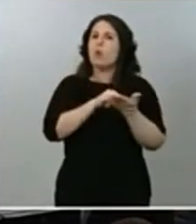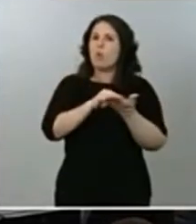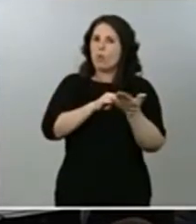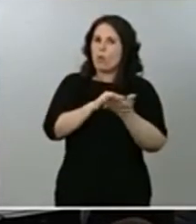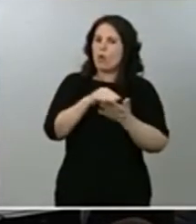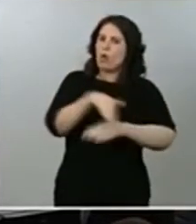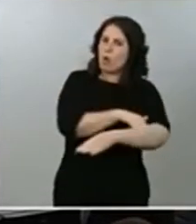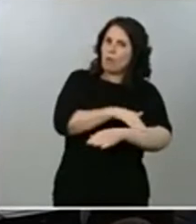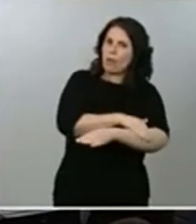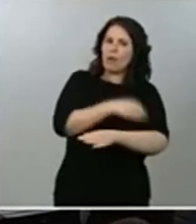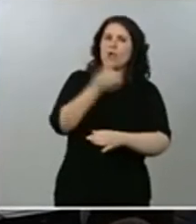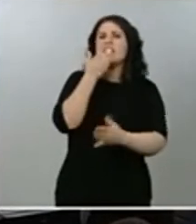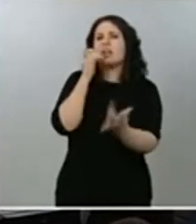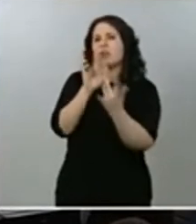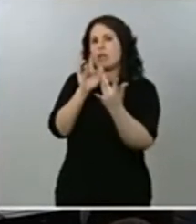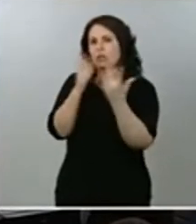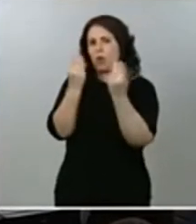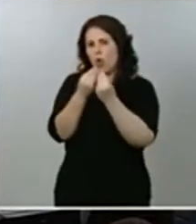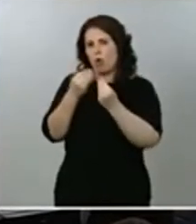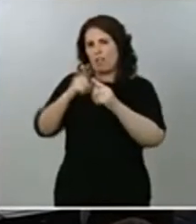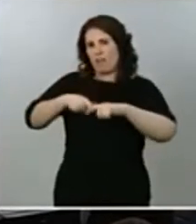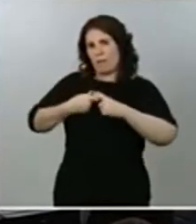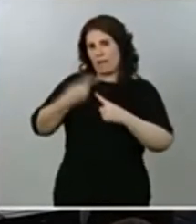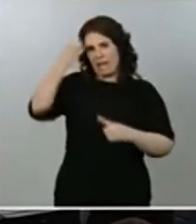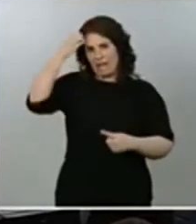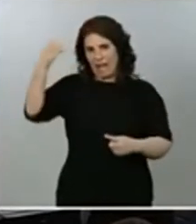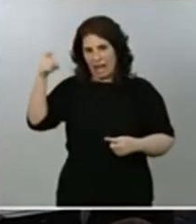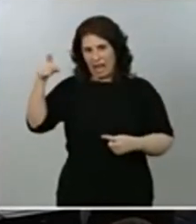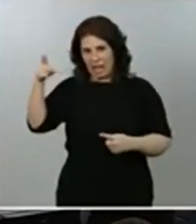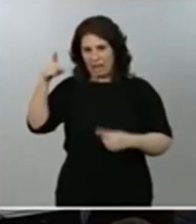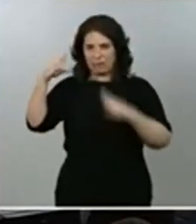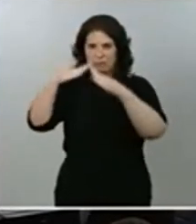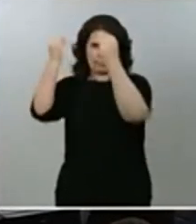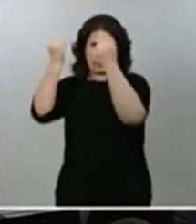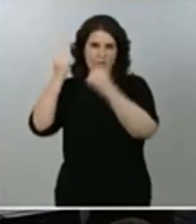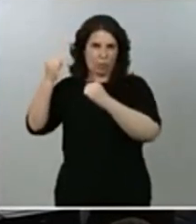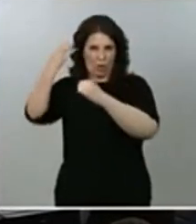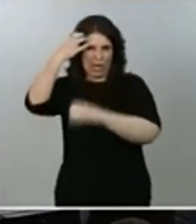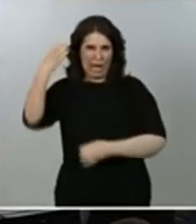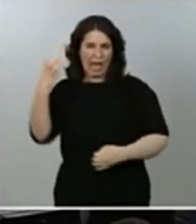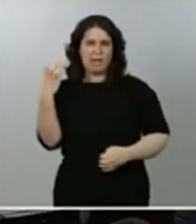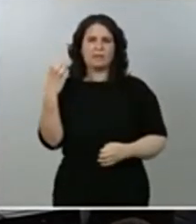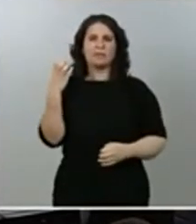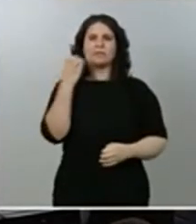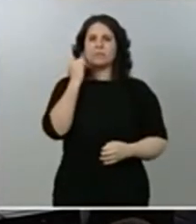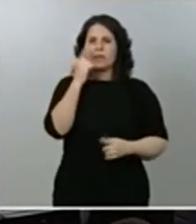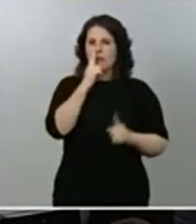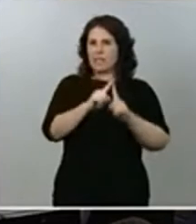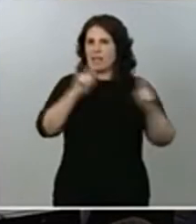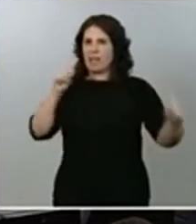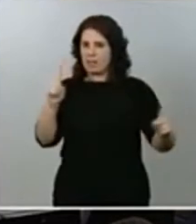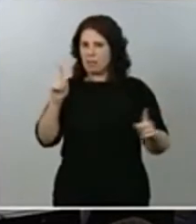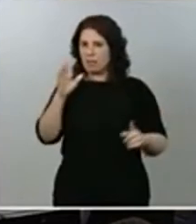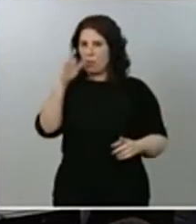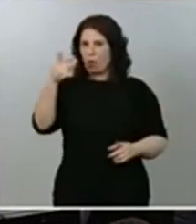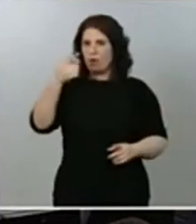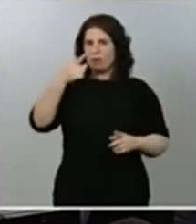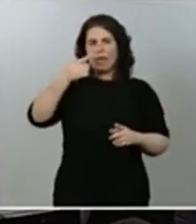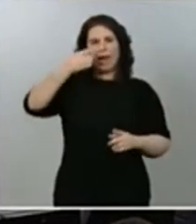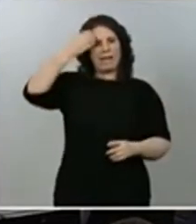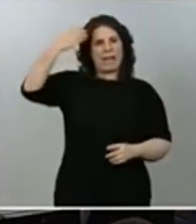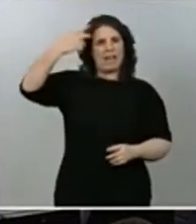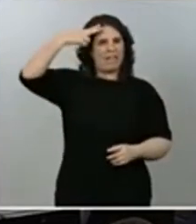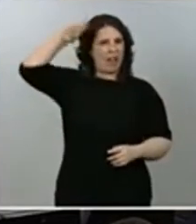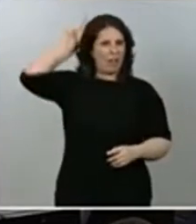sería partidario de nuevos gestos de distanciamiento por parte del rey Felipe VI, si cree que esos pasos han de darse